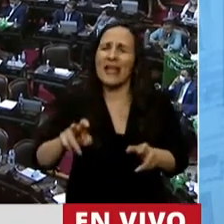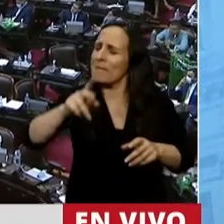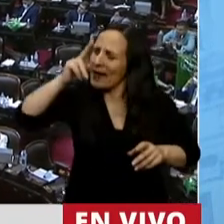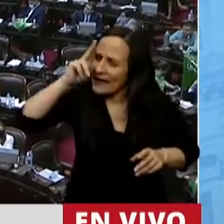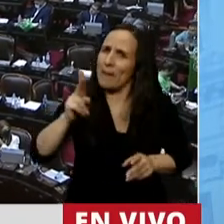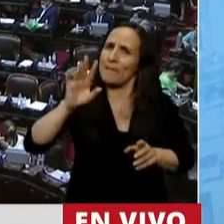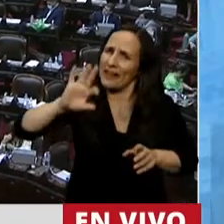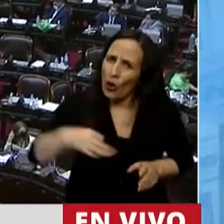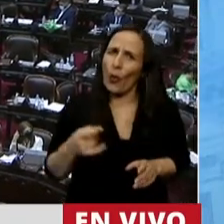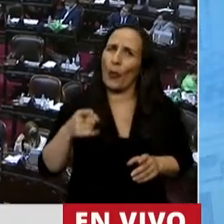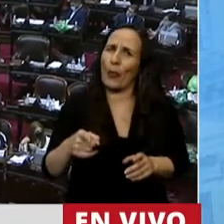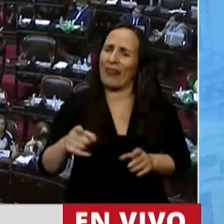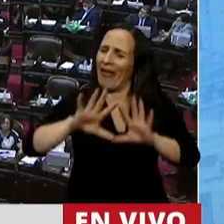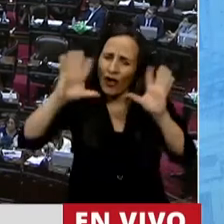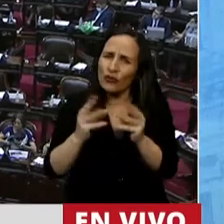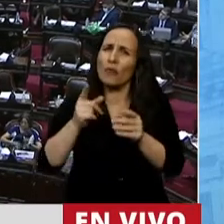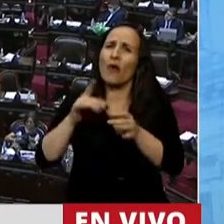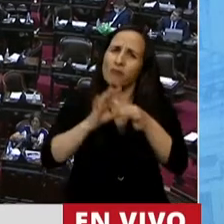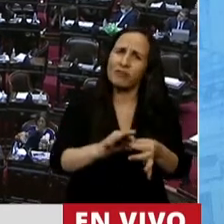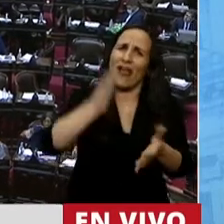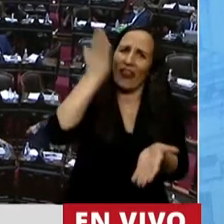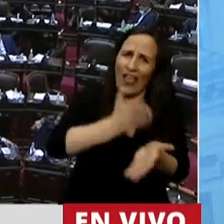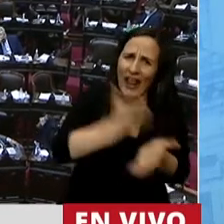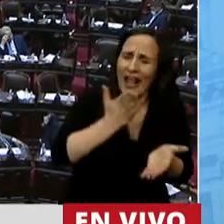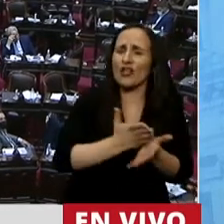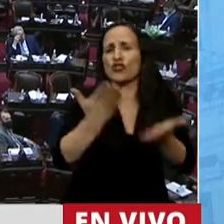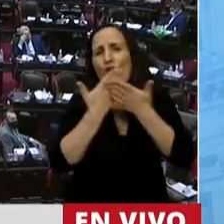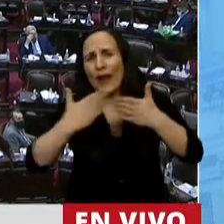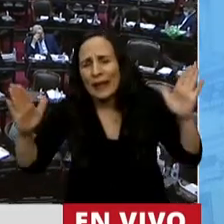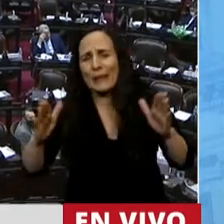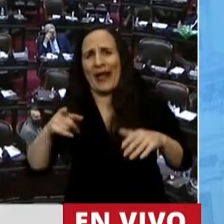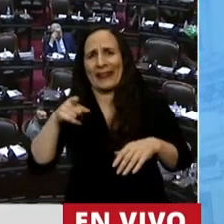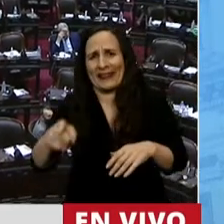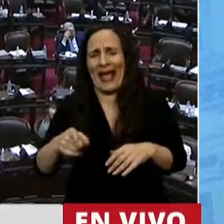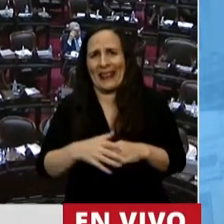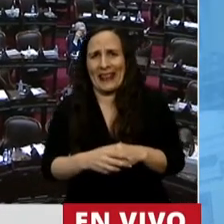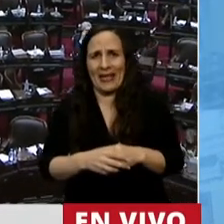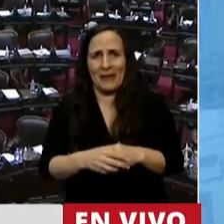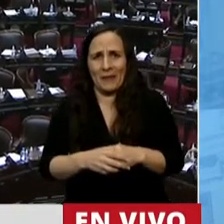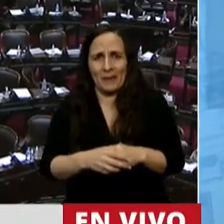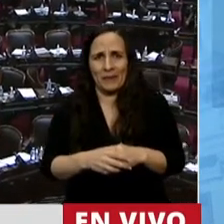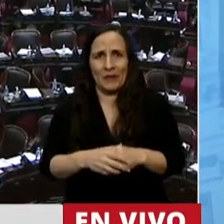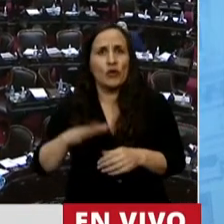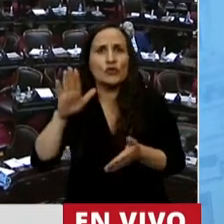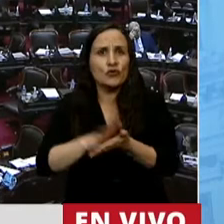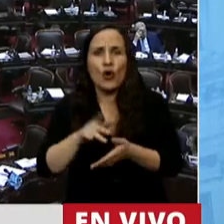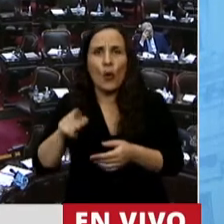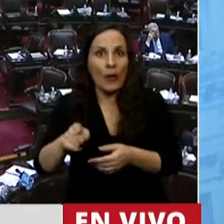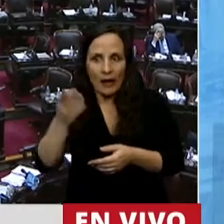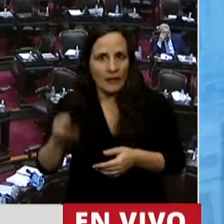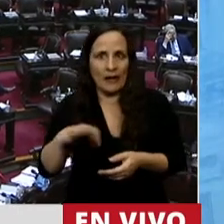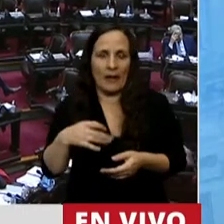respeto a la vida, que tiene que ver con los derechos, con la libertad, con la concepción integral respecto de este bien.